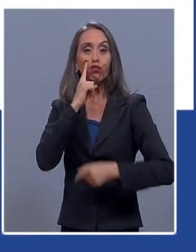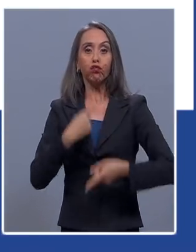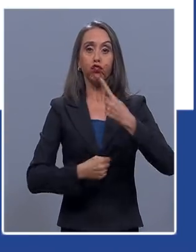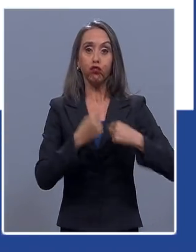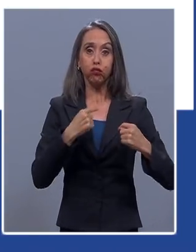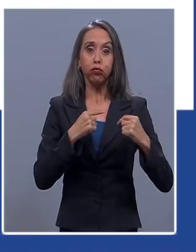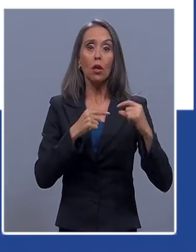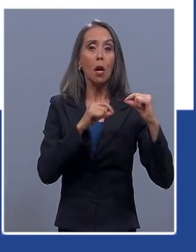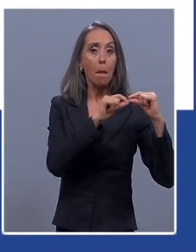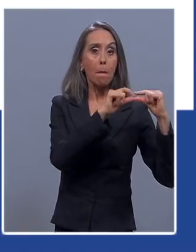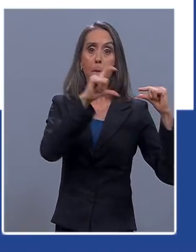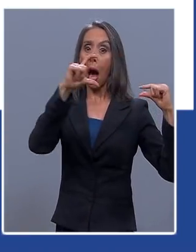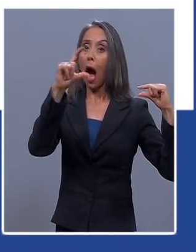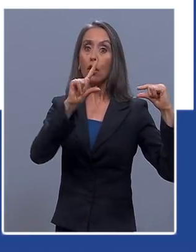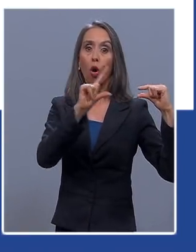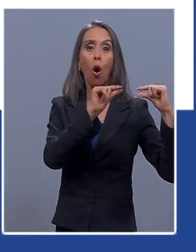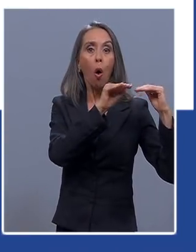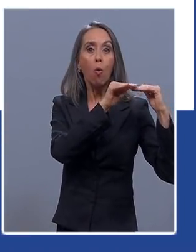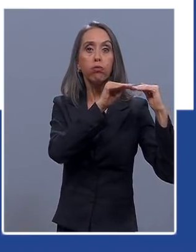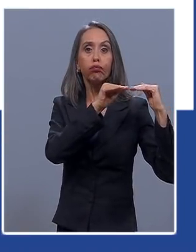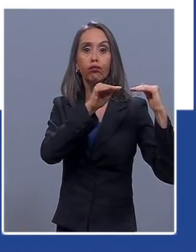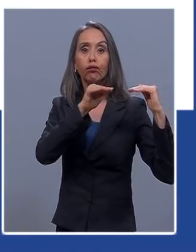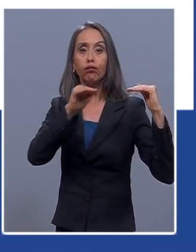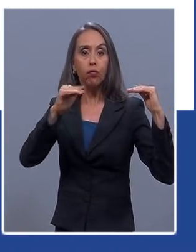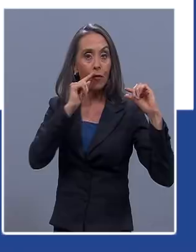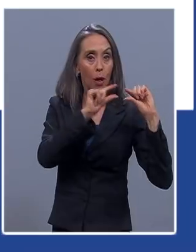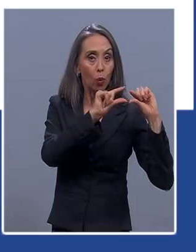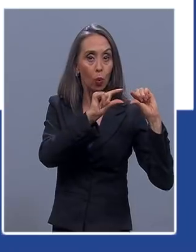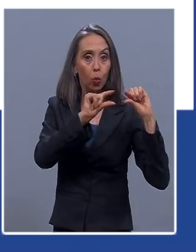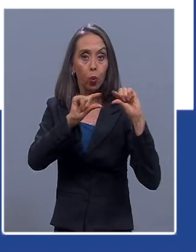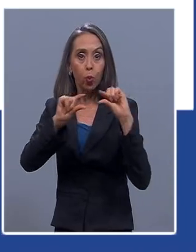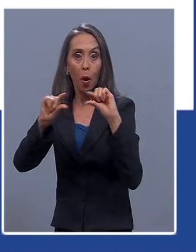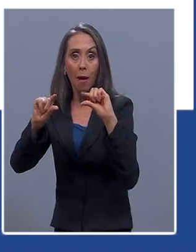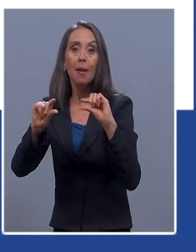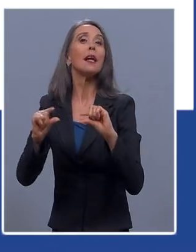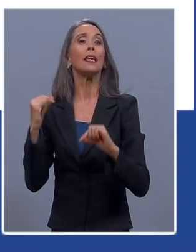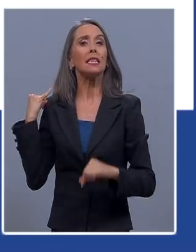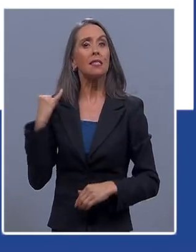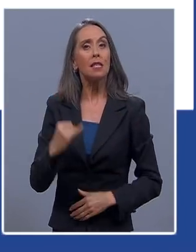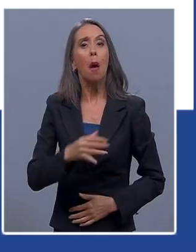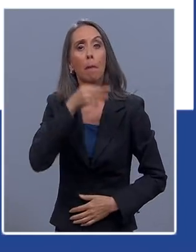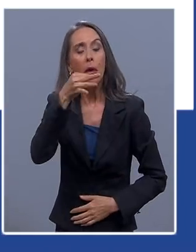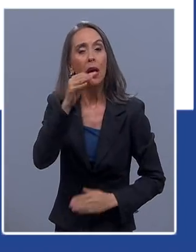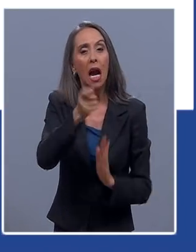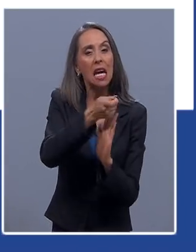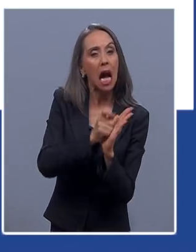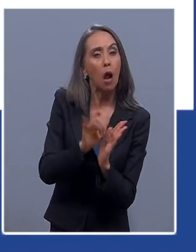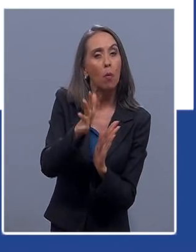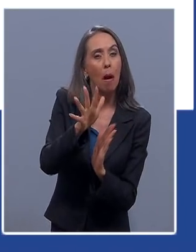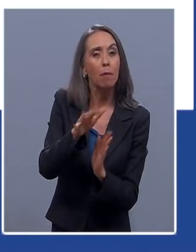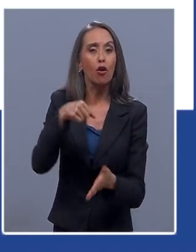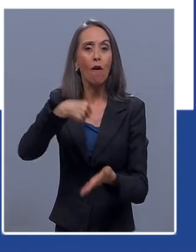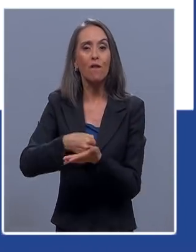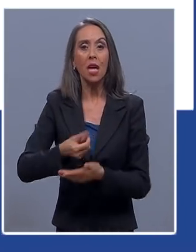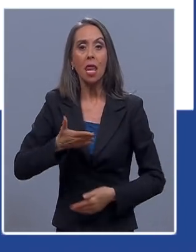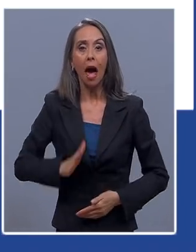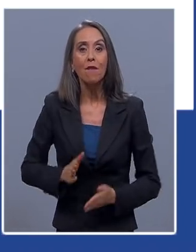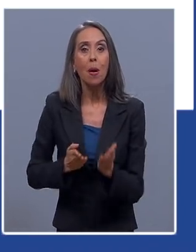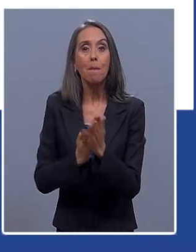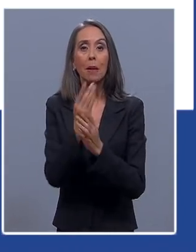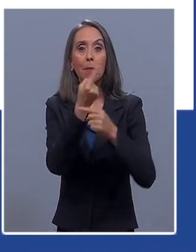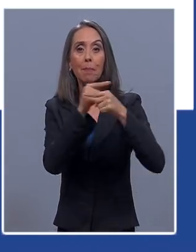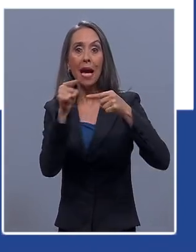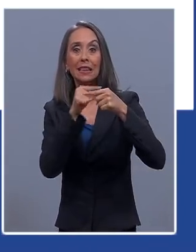tendiendo a estabilizarse. Y estimamos, como lo hemos dicho siempre, que a fines de abril o comienzos de mayo